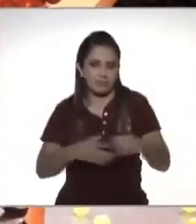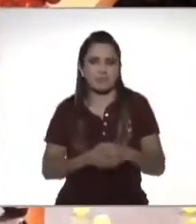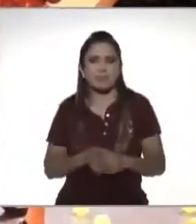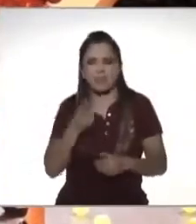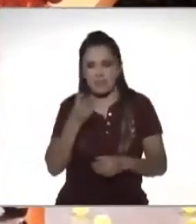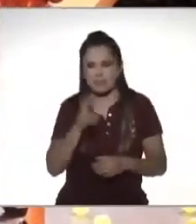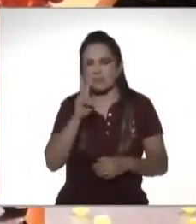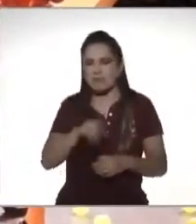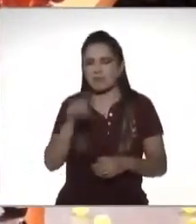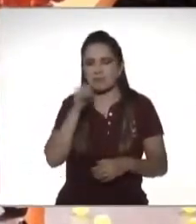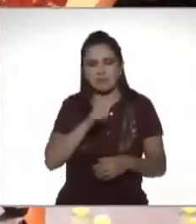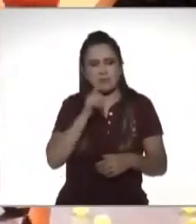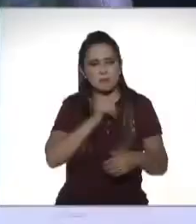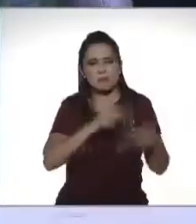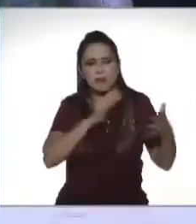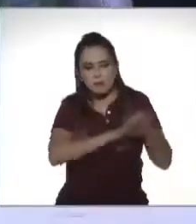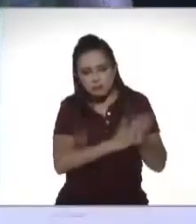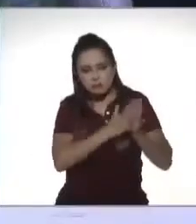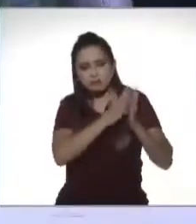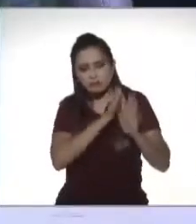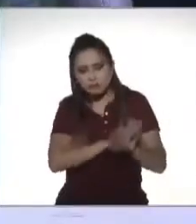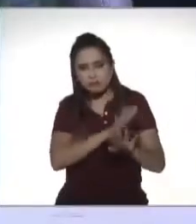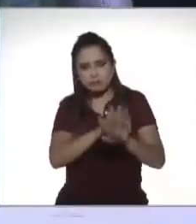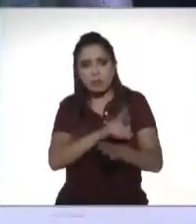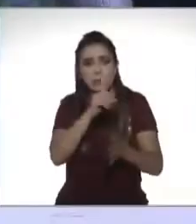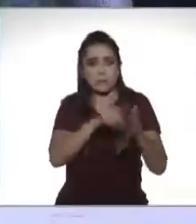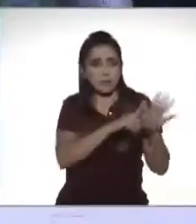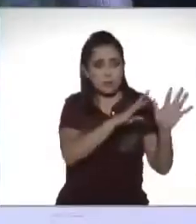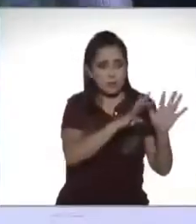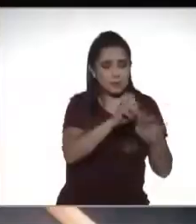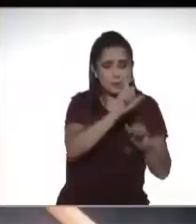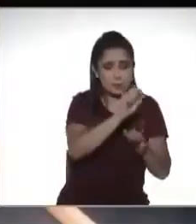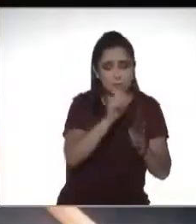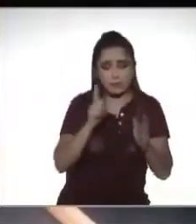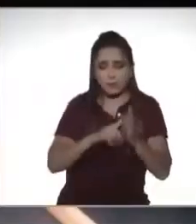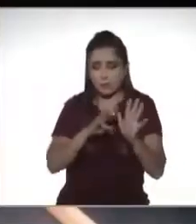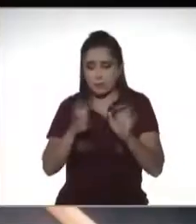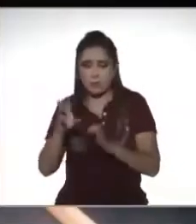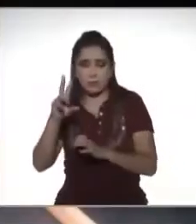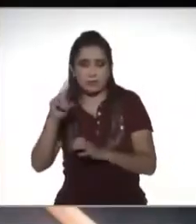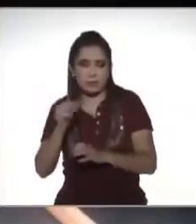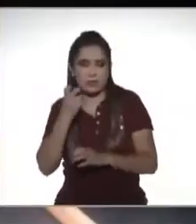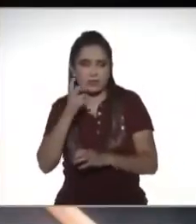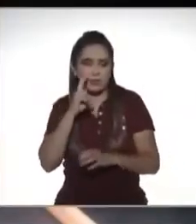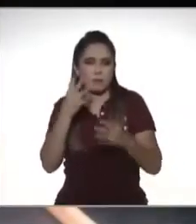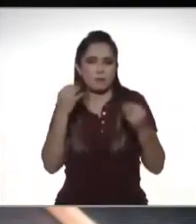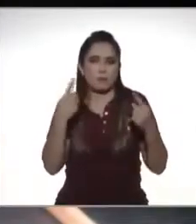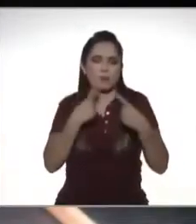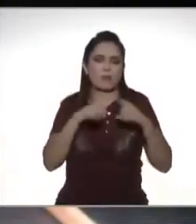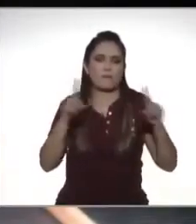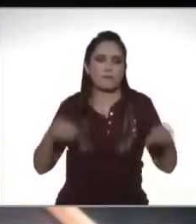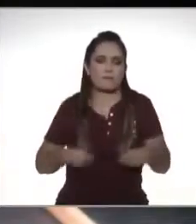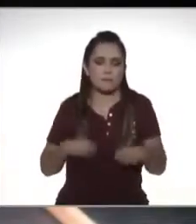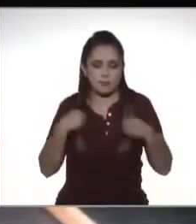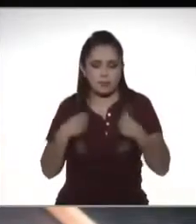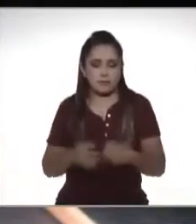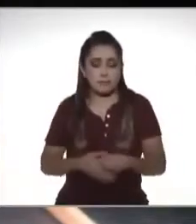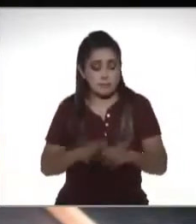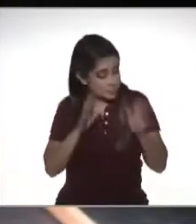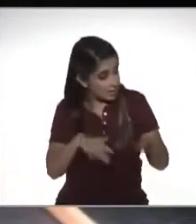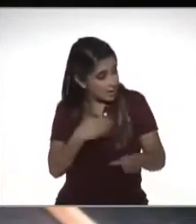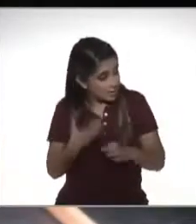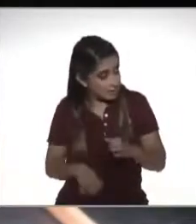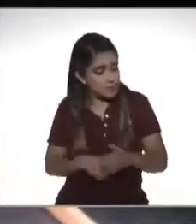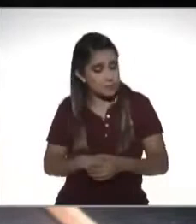siempre pero tanto en los ochentas como en los veintes es súper claro ¿quiero la familia? ¿terminaste? ¿no?